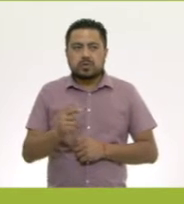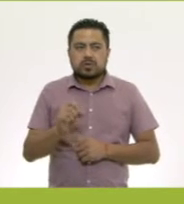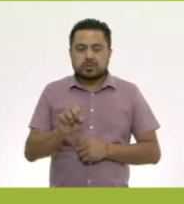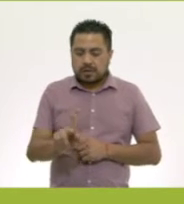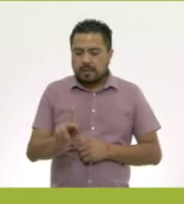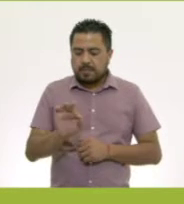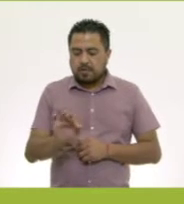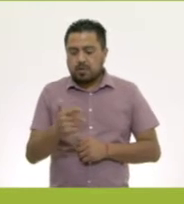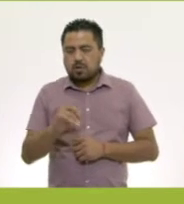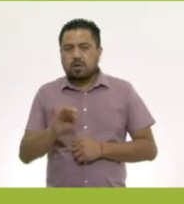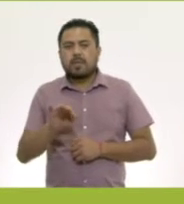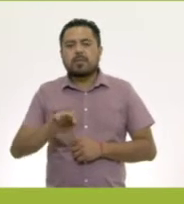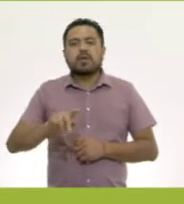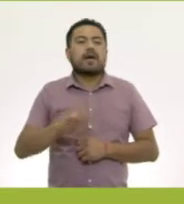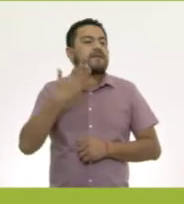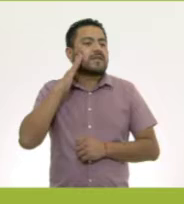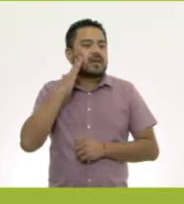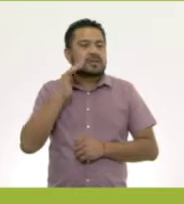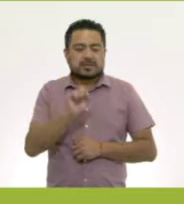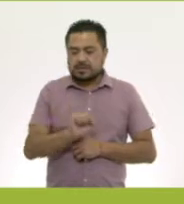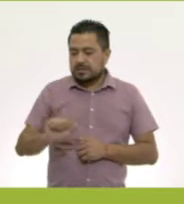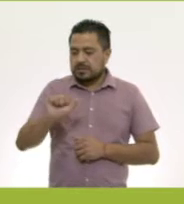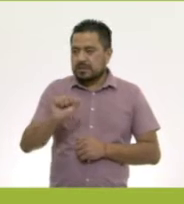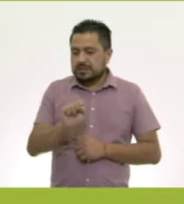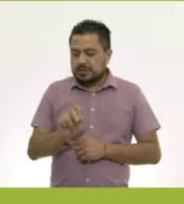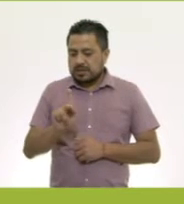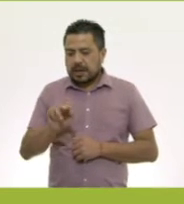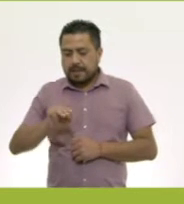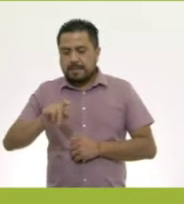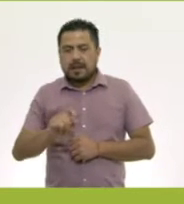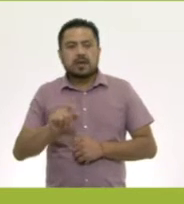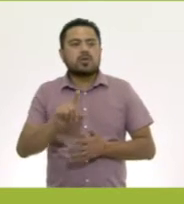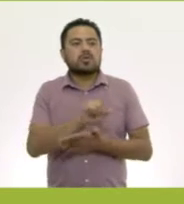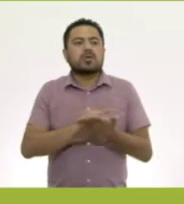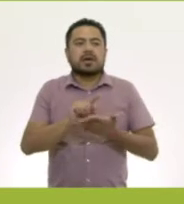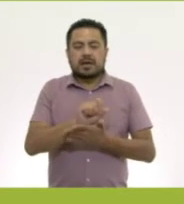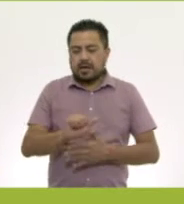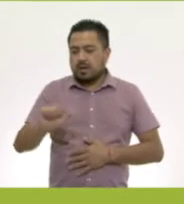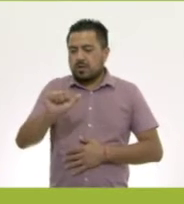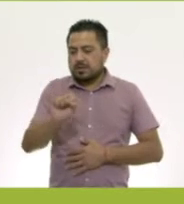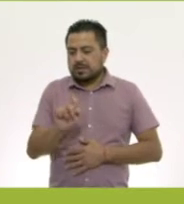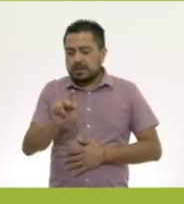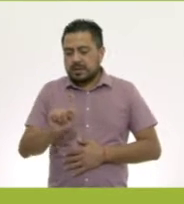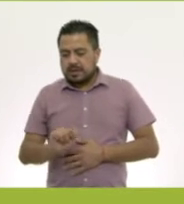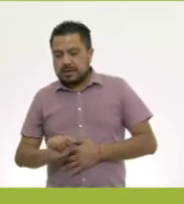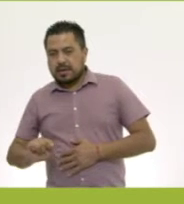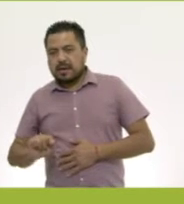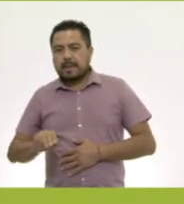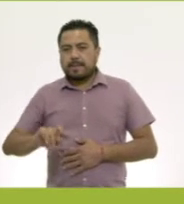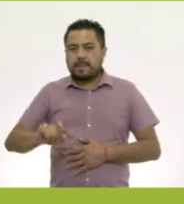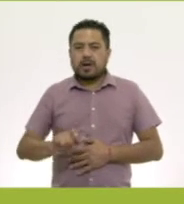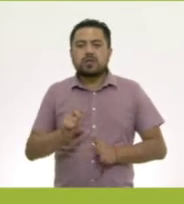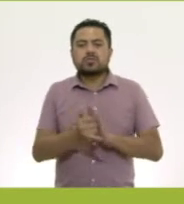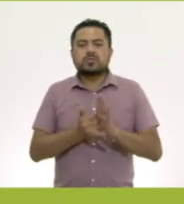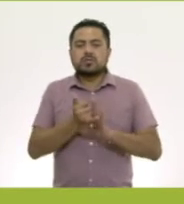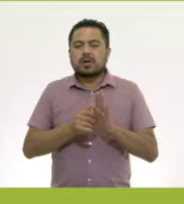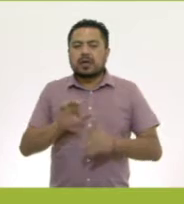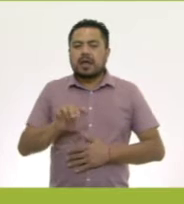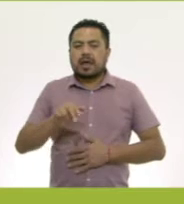Facebook ArrobaCepMx Twitter ArrobaCep-Mx YouTube